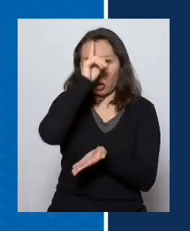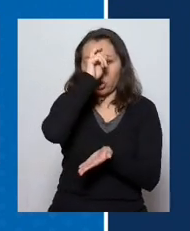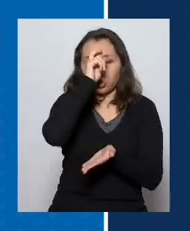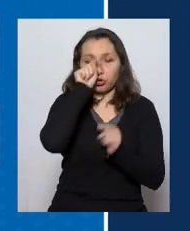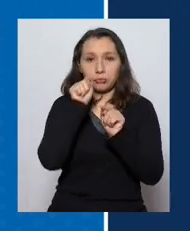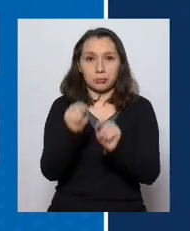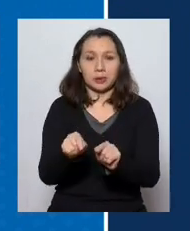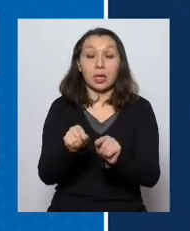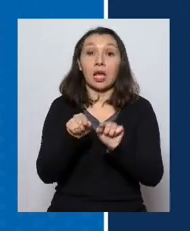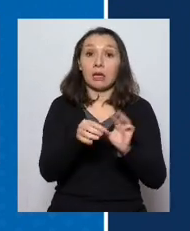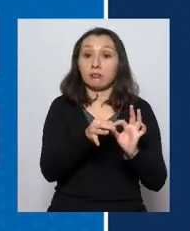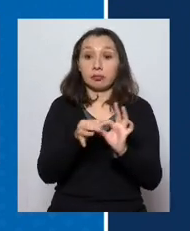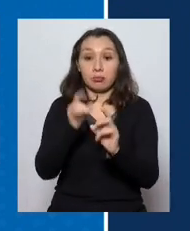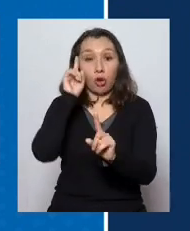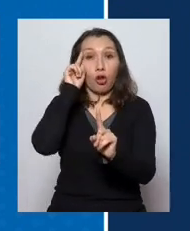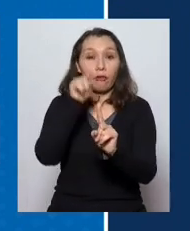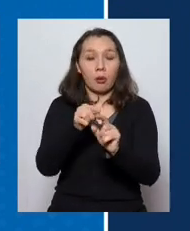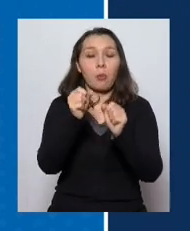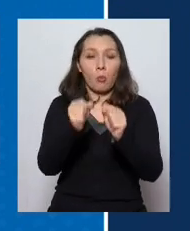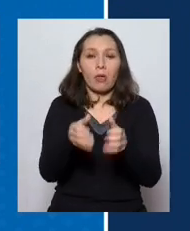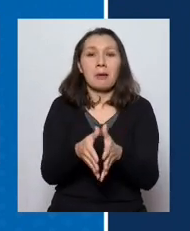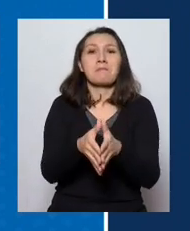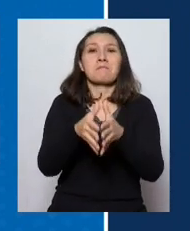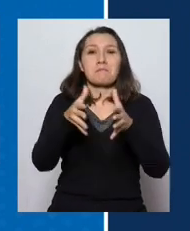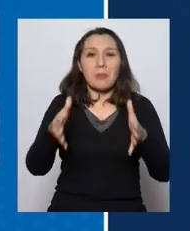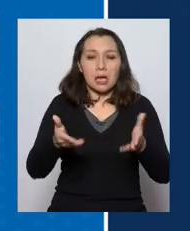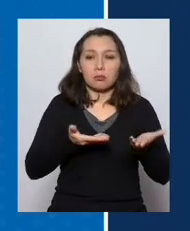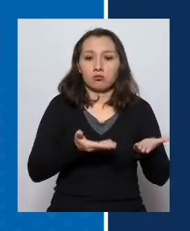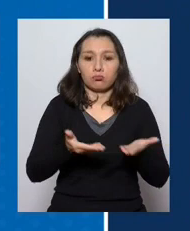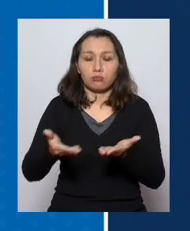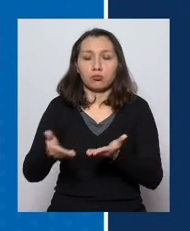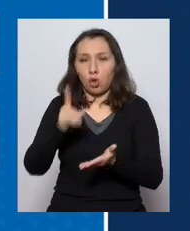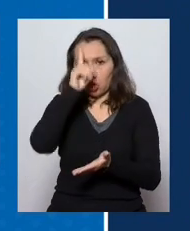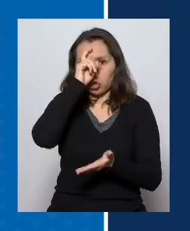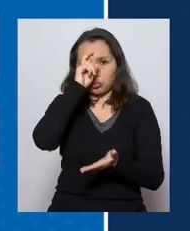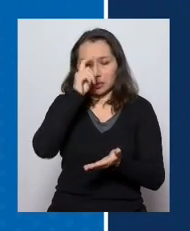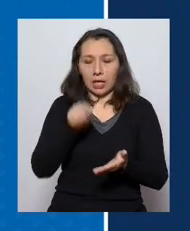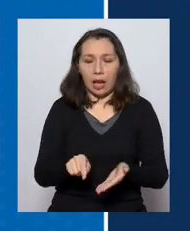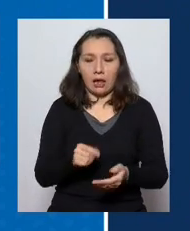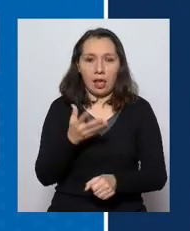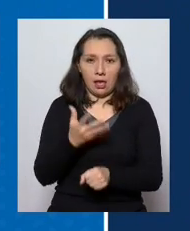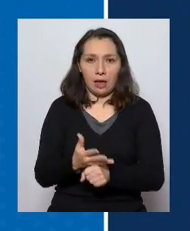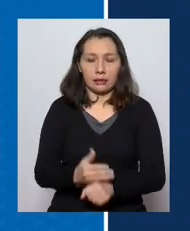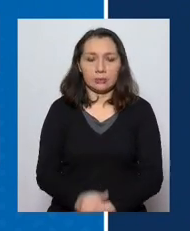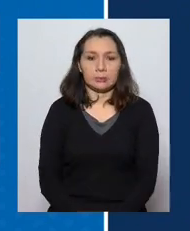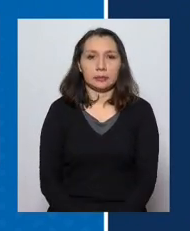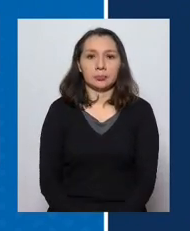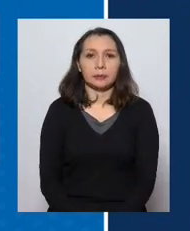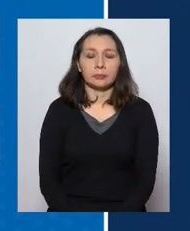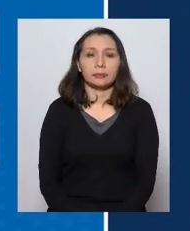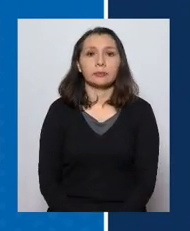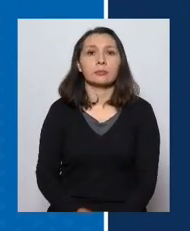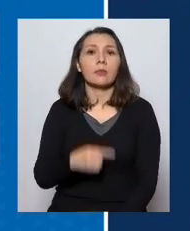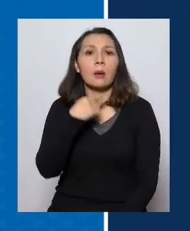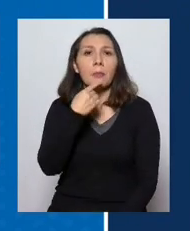hospitales. Y con ese objetivo, poder aumentar aún más nuestra capacidad hospitalaria. Su secretario, buenos días.